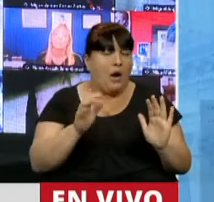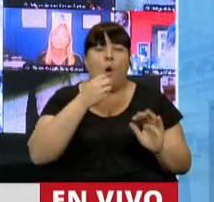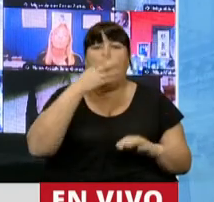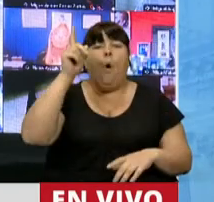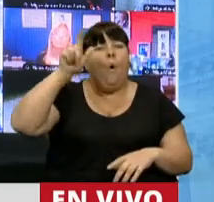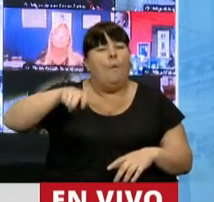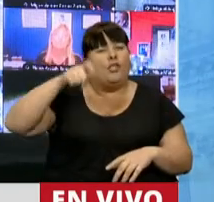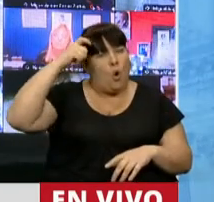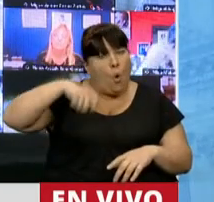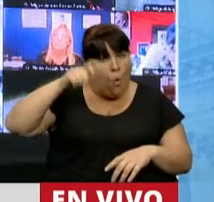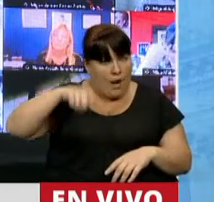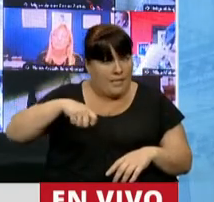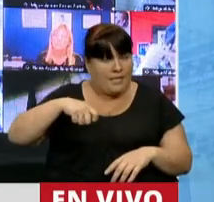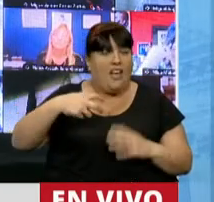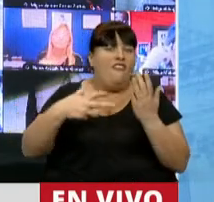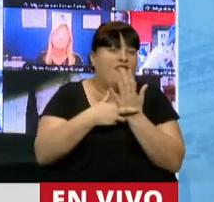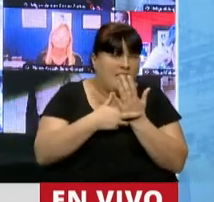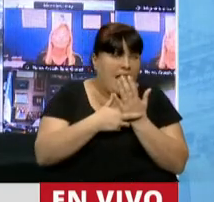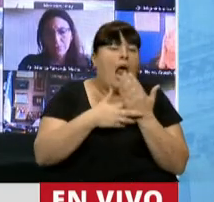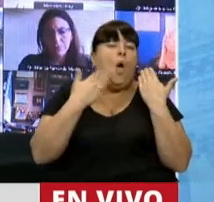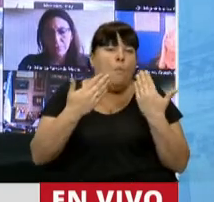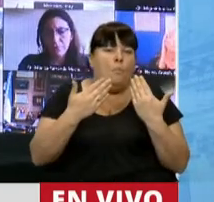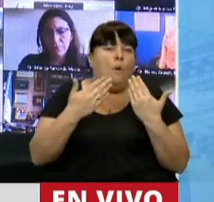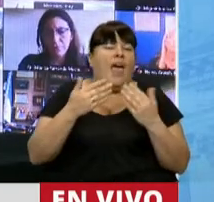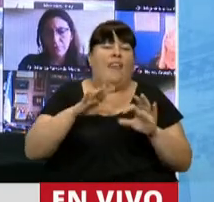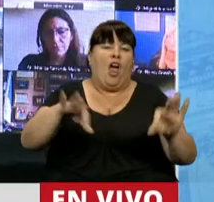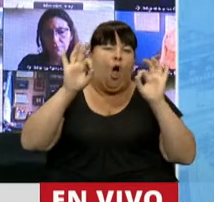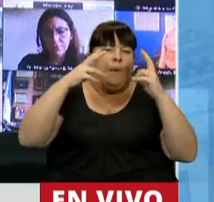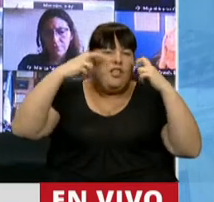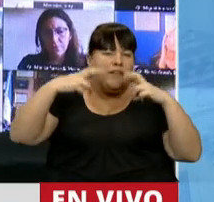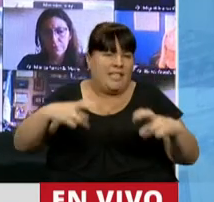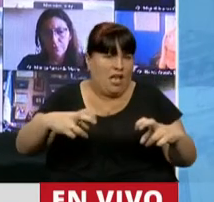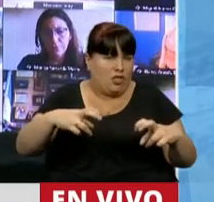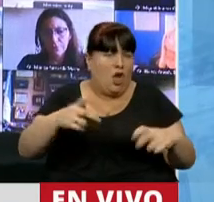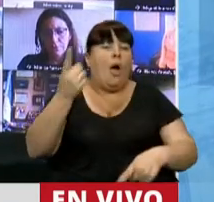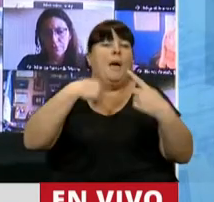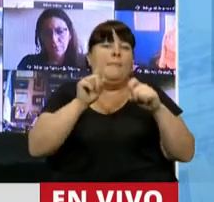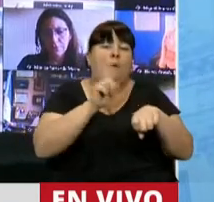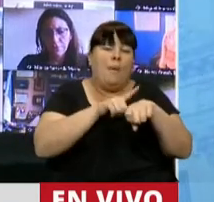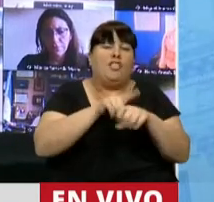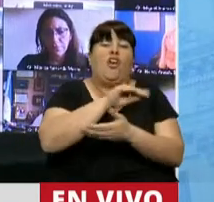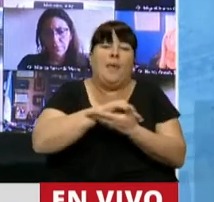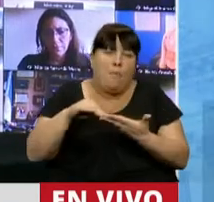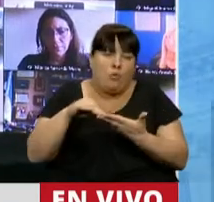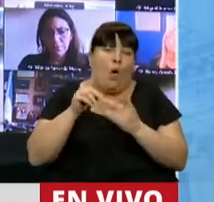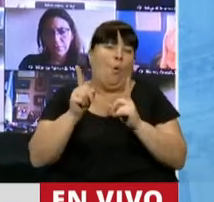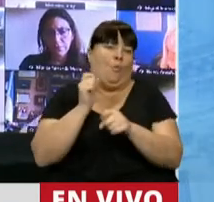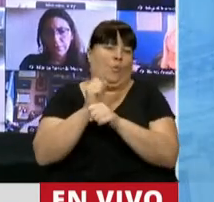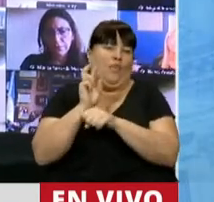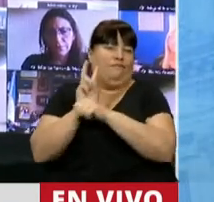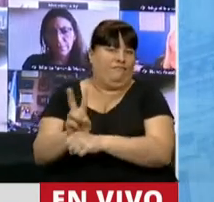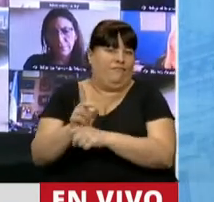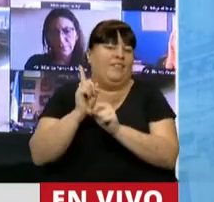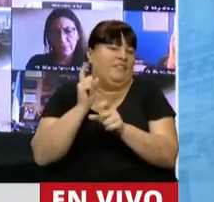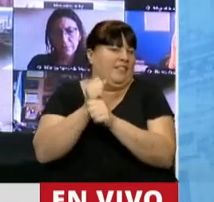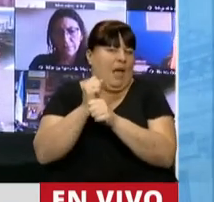cualquier juez, cualquier fiscal, puede instruir íntegramente la causa mientras el legislador preserva sus fueros y puede